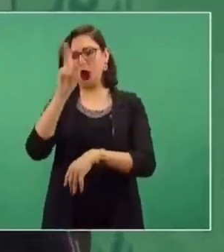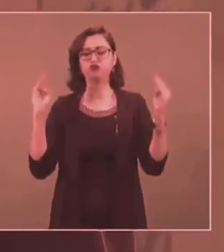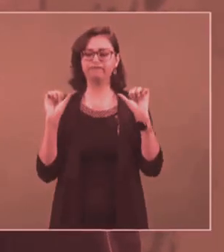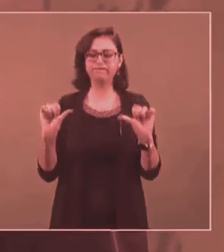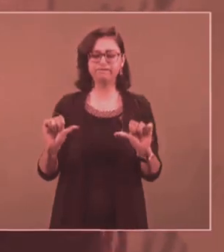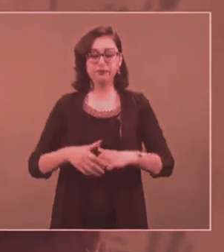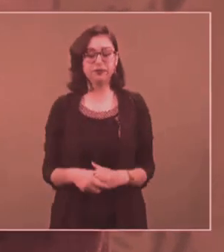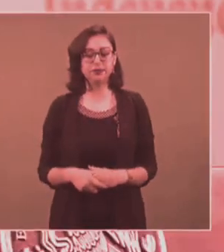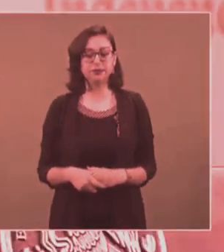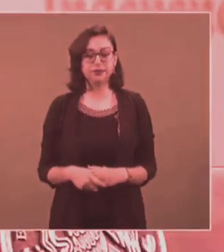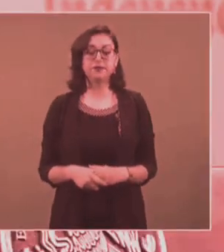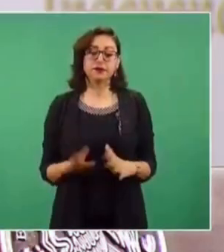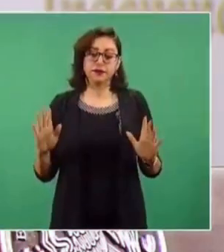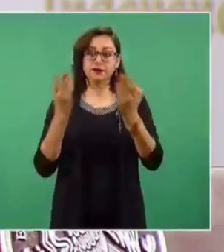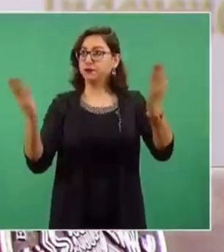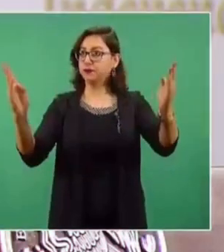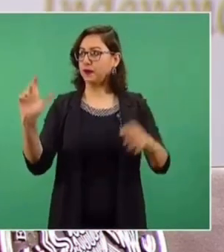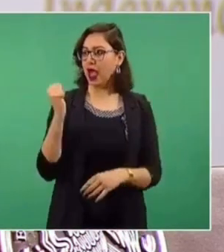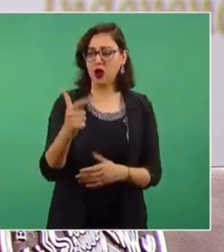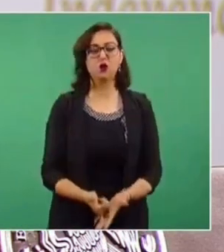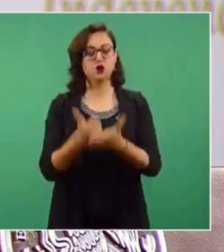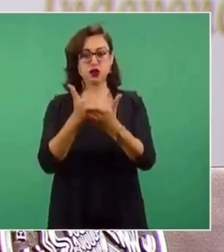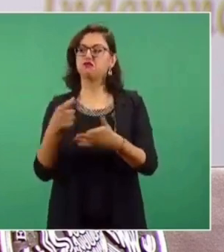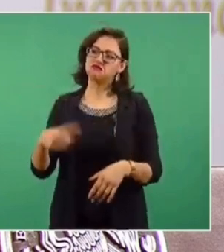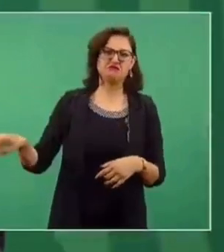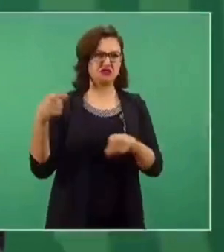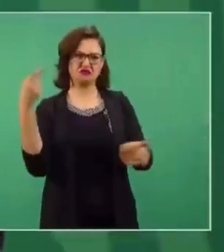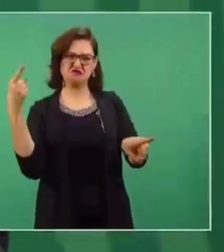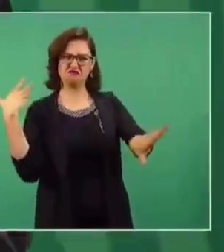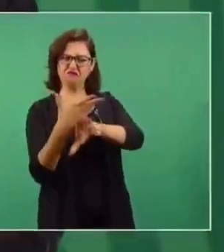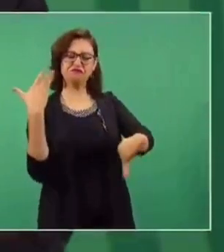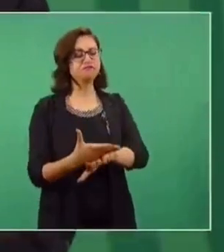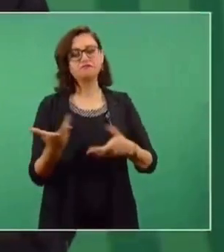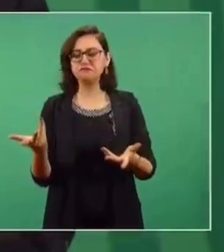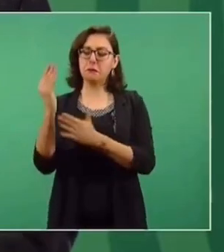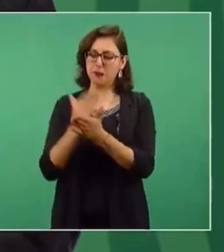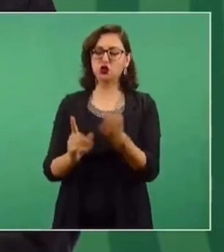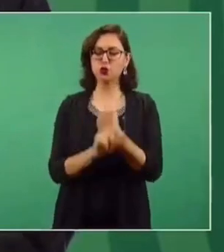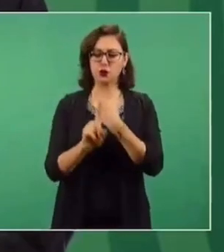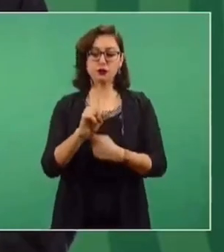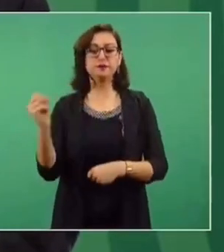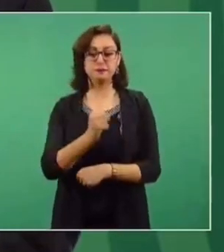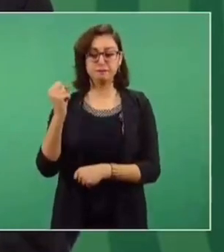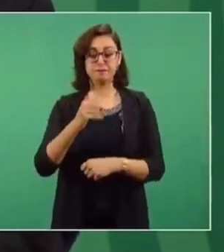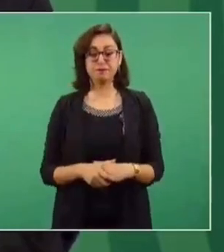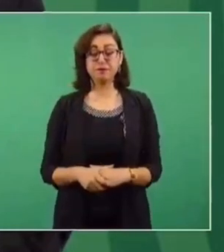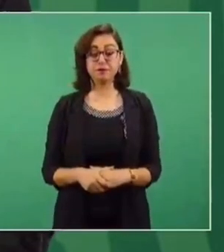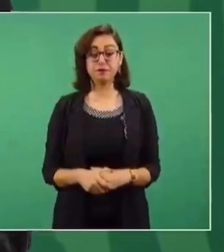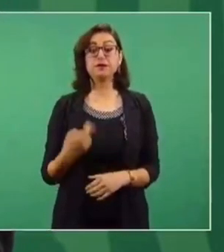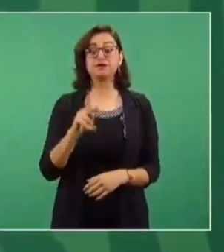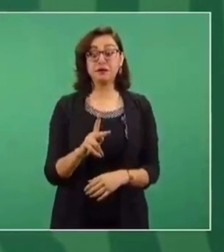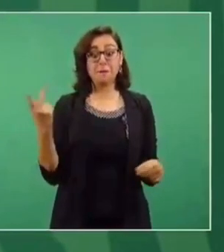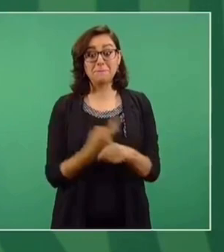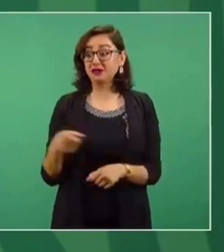riesgos. Afortunadamente el muro ayudó. A detener la provocación. Aunque traían